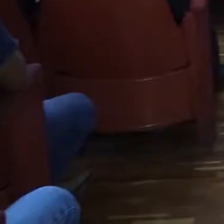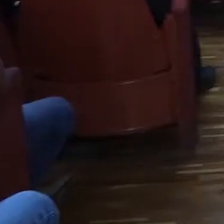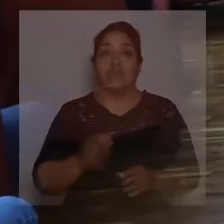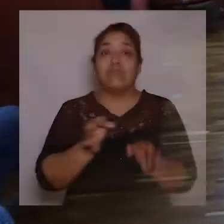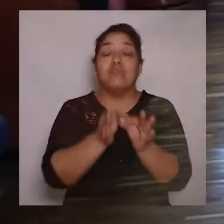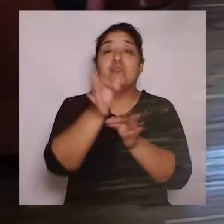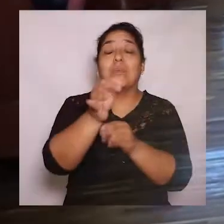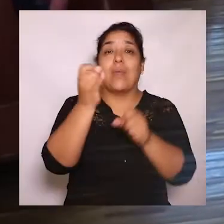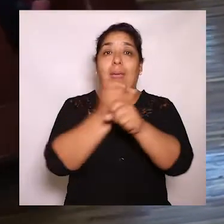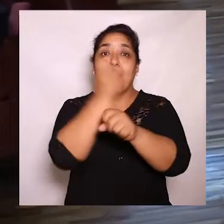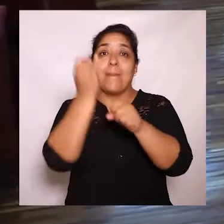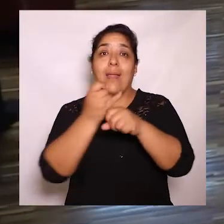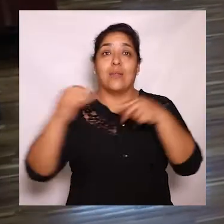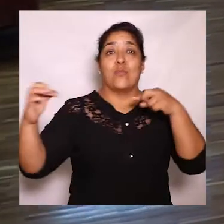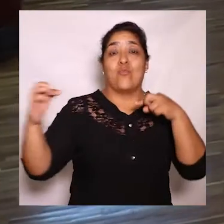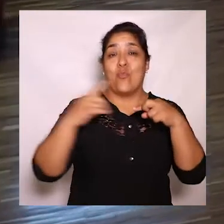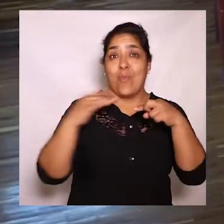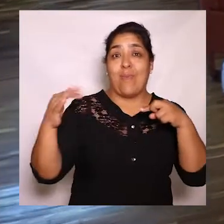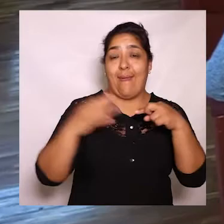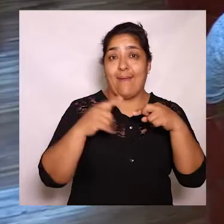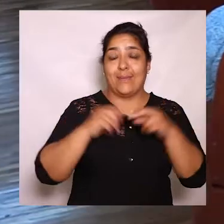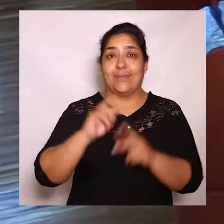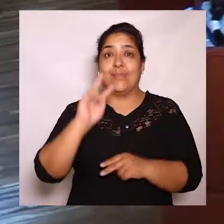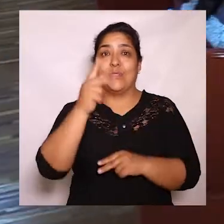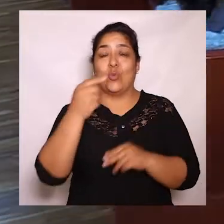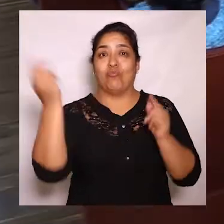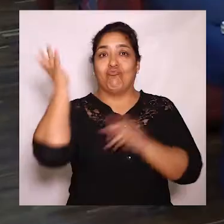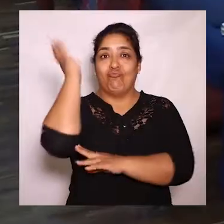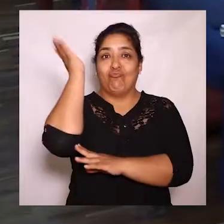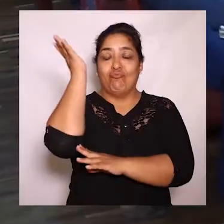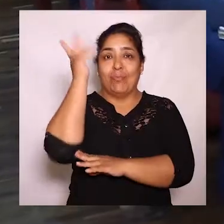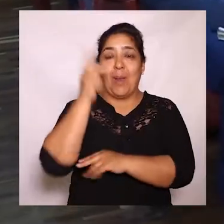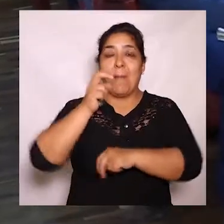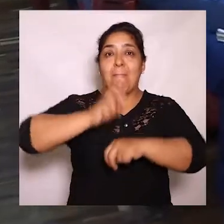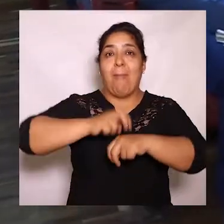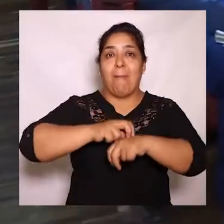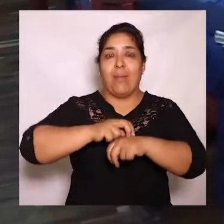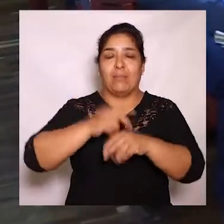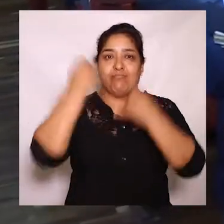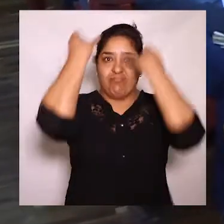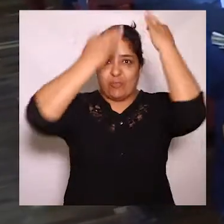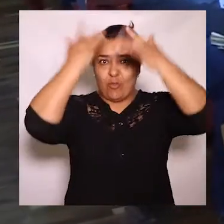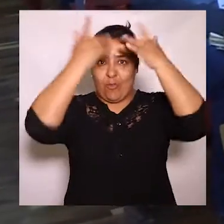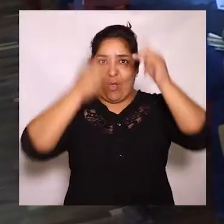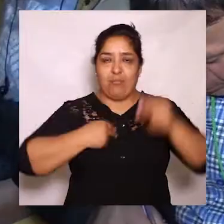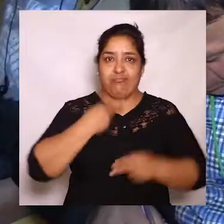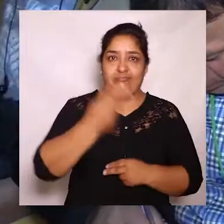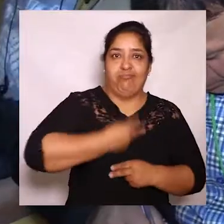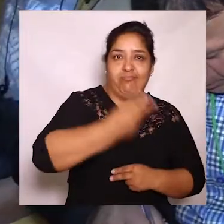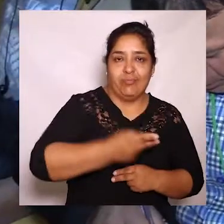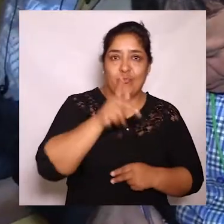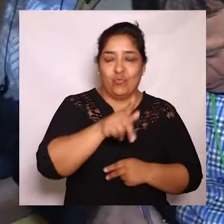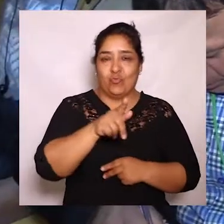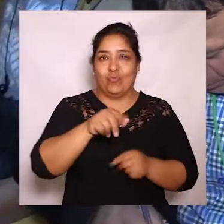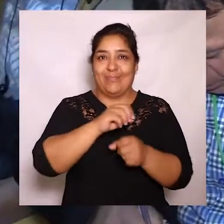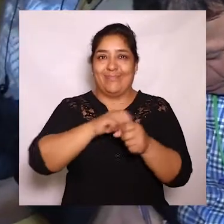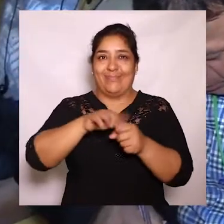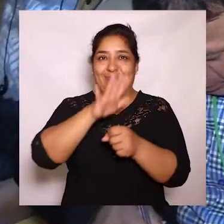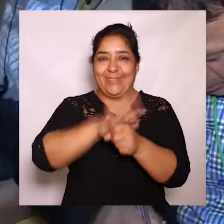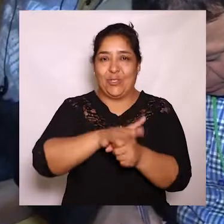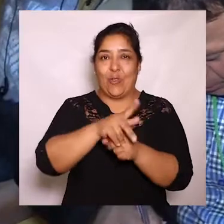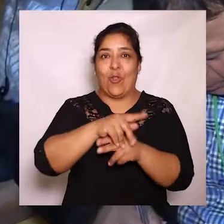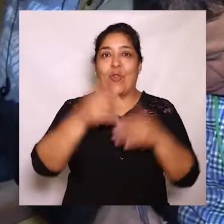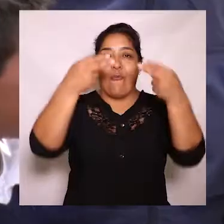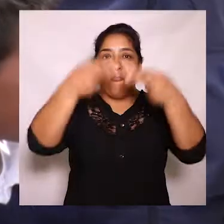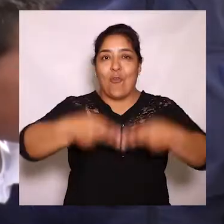En los municipios de Ipiales y Pupiales se cumplió el segundo Seminario Internacional de Papa, Innovación para la Competitividad del Sector en